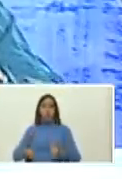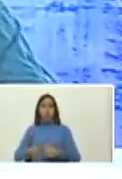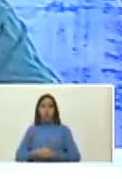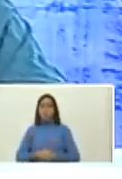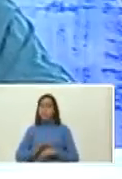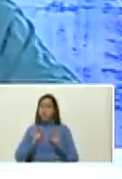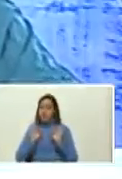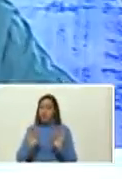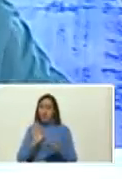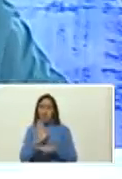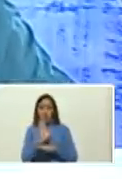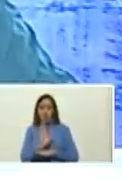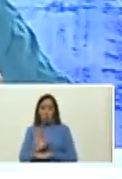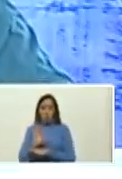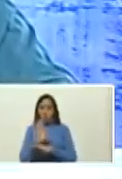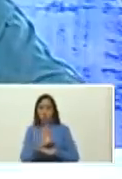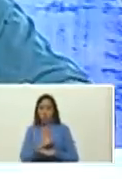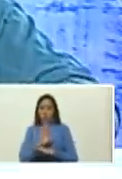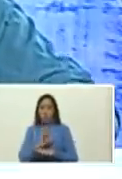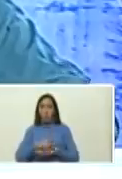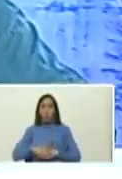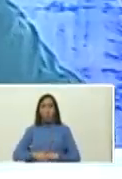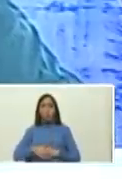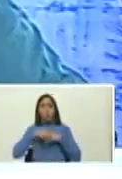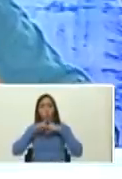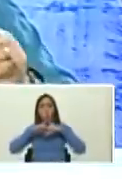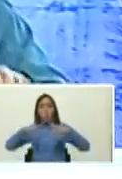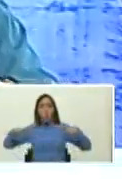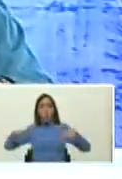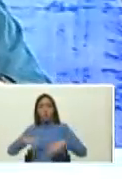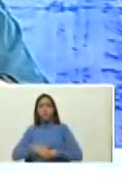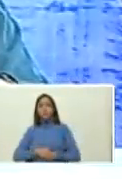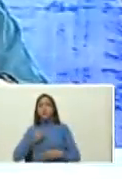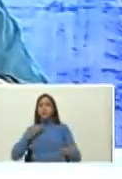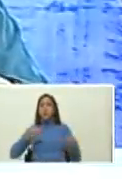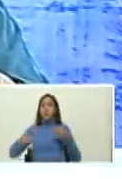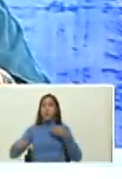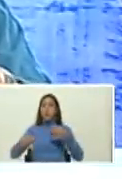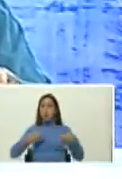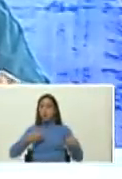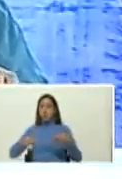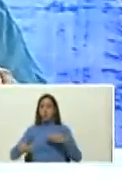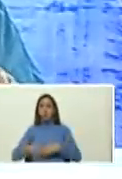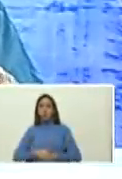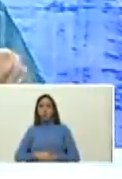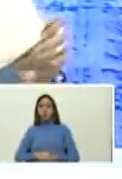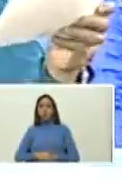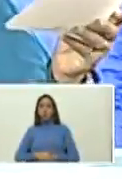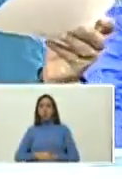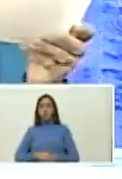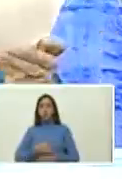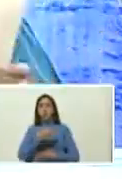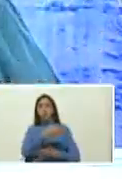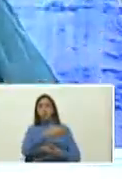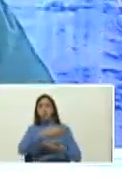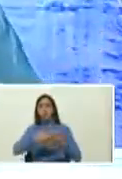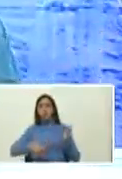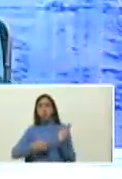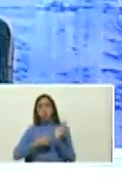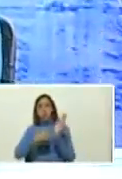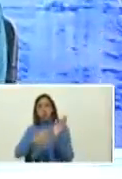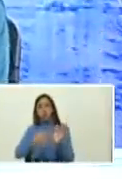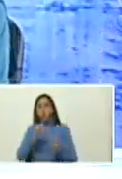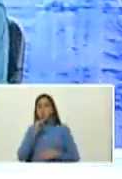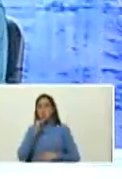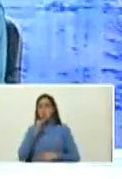segura y general una flexibilización segura y general yo tengo el informe de esta semana siempre